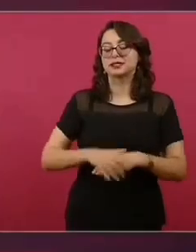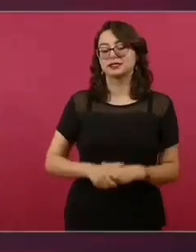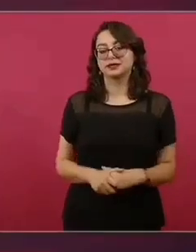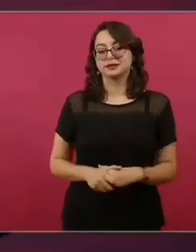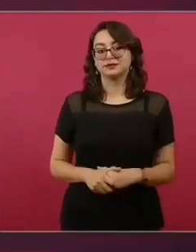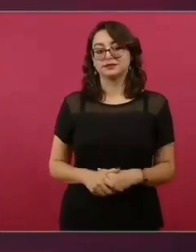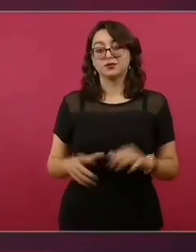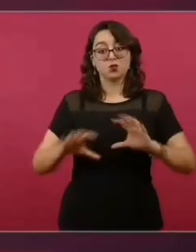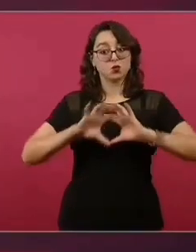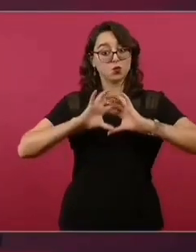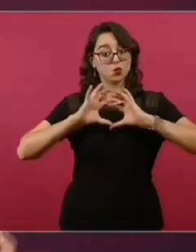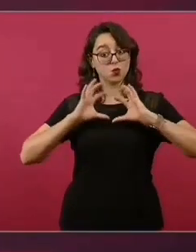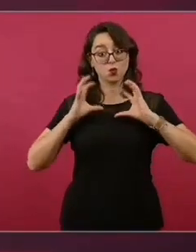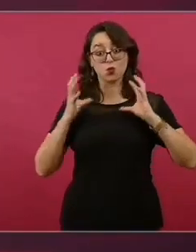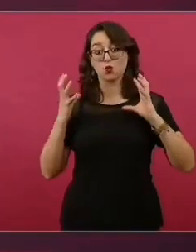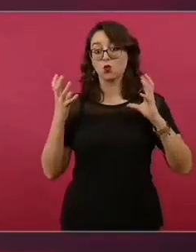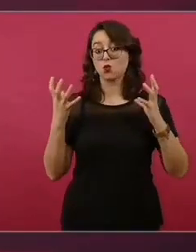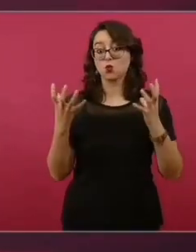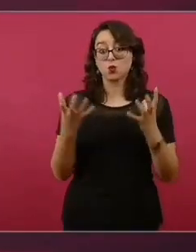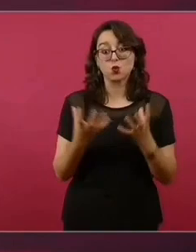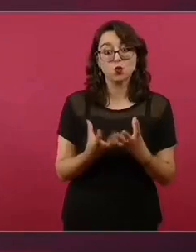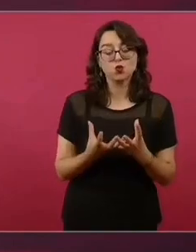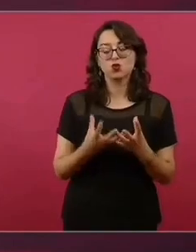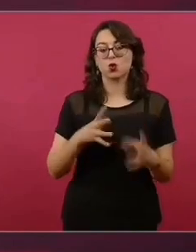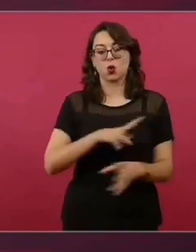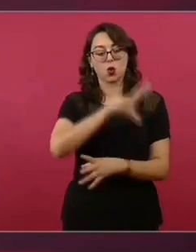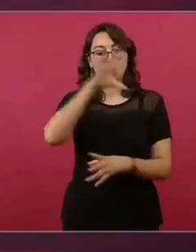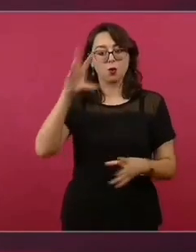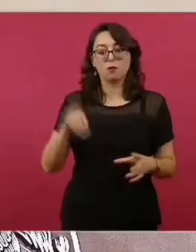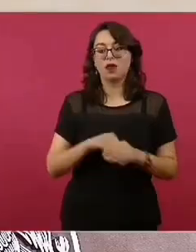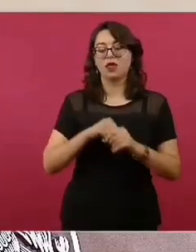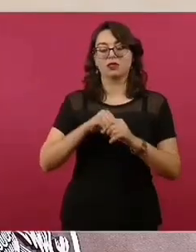aprendió el mundo entero, nosotros tenemos datos muy robustos en México.